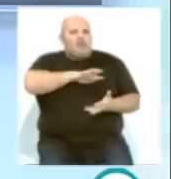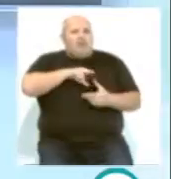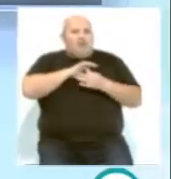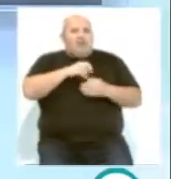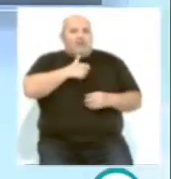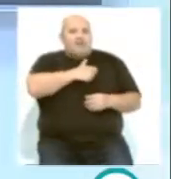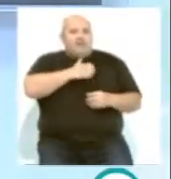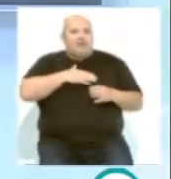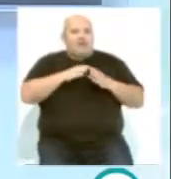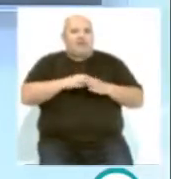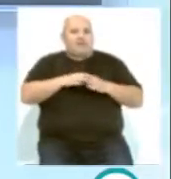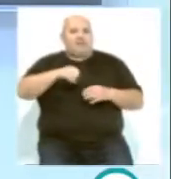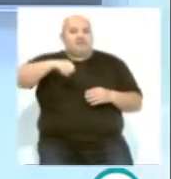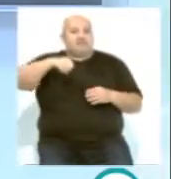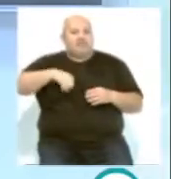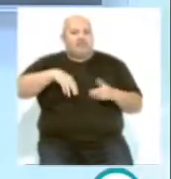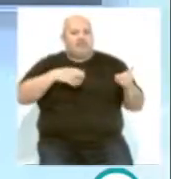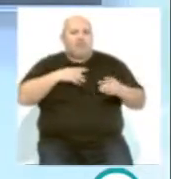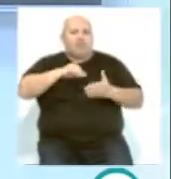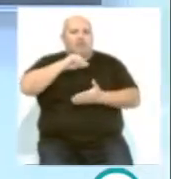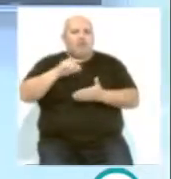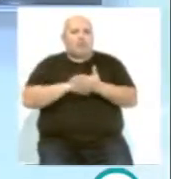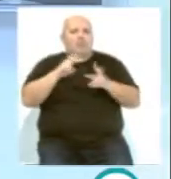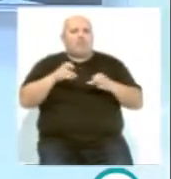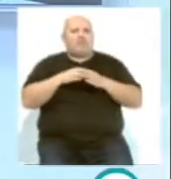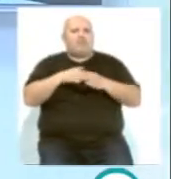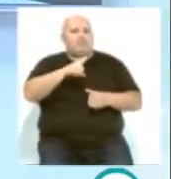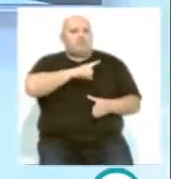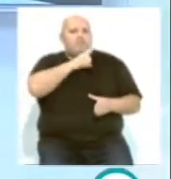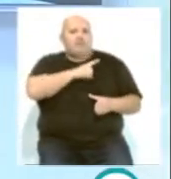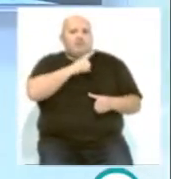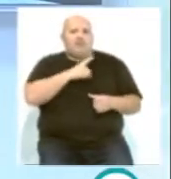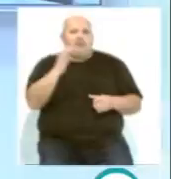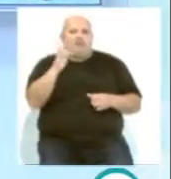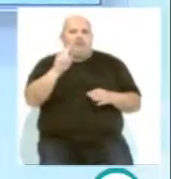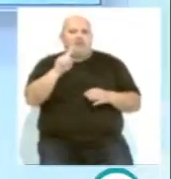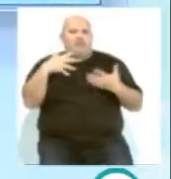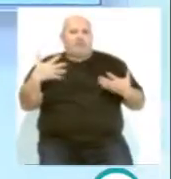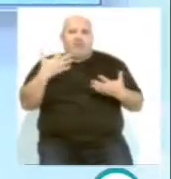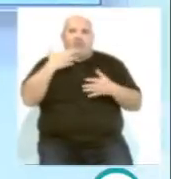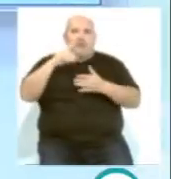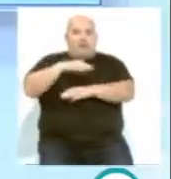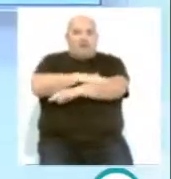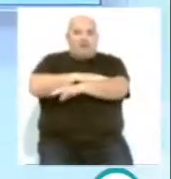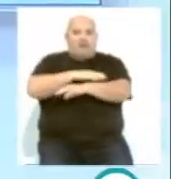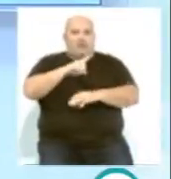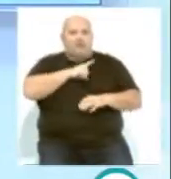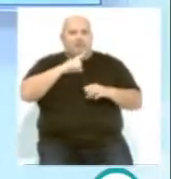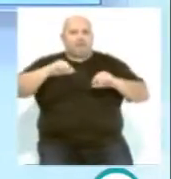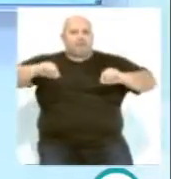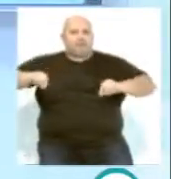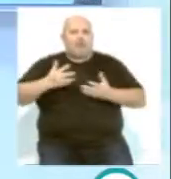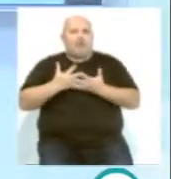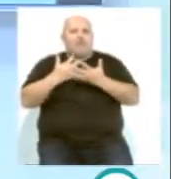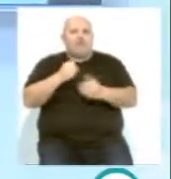el astillero de Navantia de San Fernando. contrato de las nuevas fragatas F-110, rubricado entre el Gobierno y la Armada, ofrece